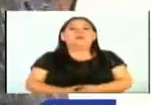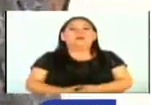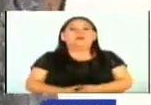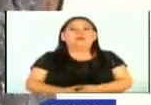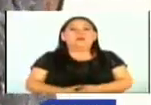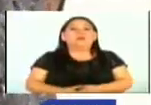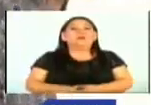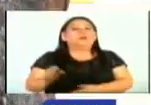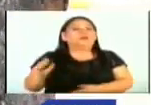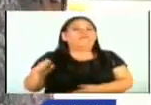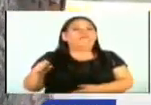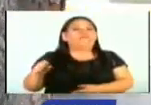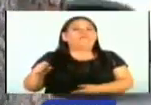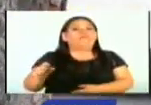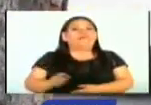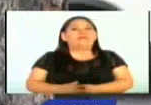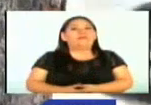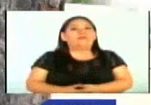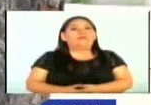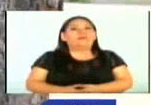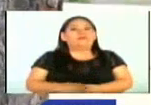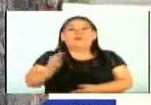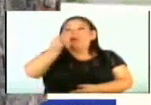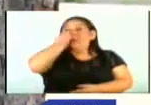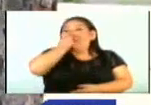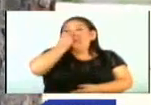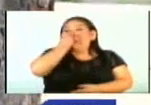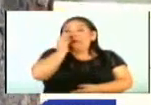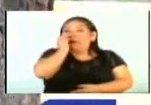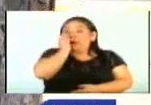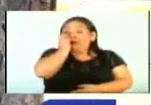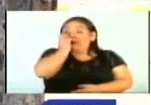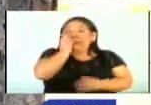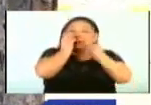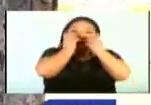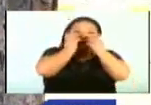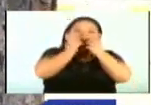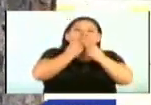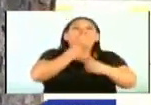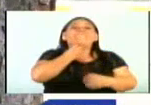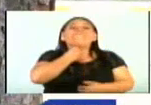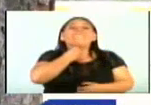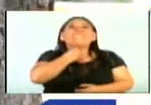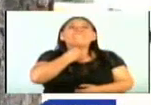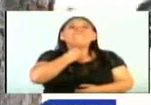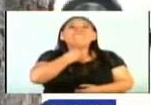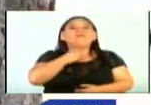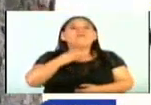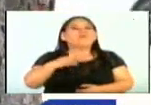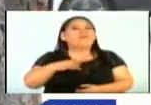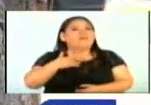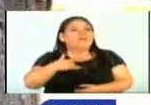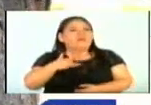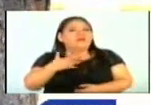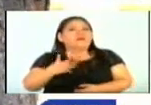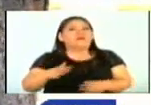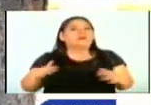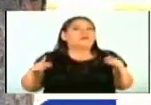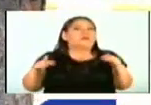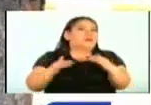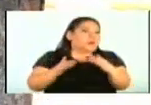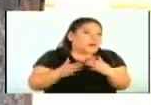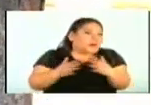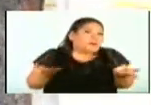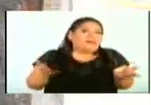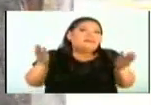Escozor en la nariz, un poco de picazón en la garganta, pero sí debe ser la polución